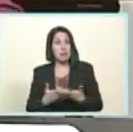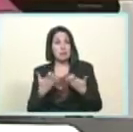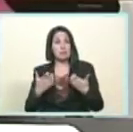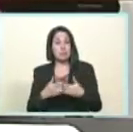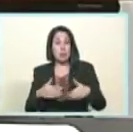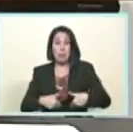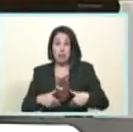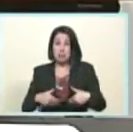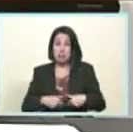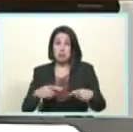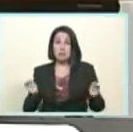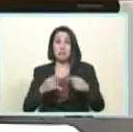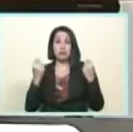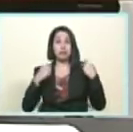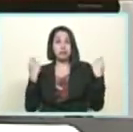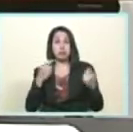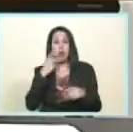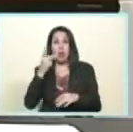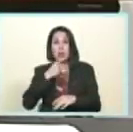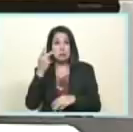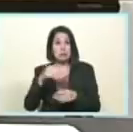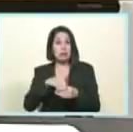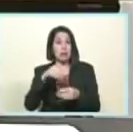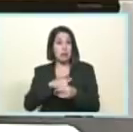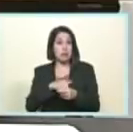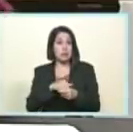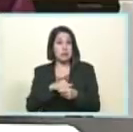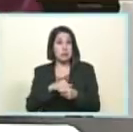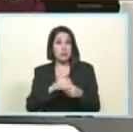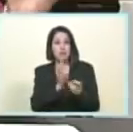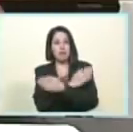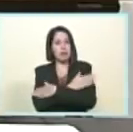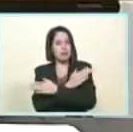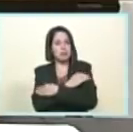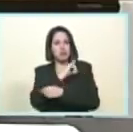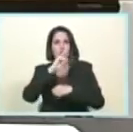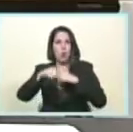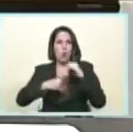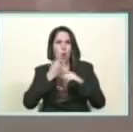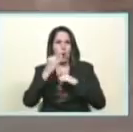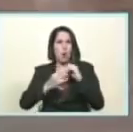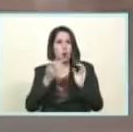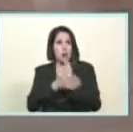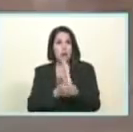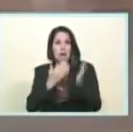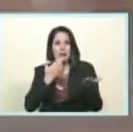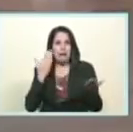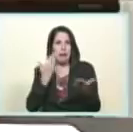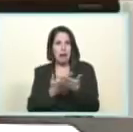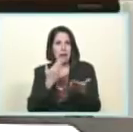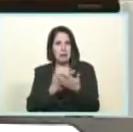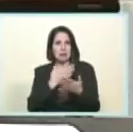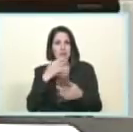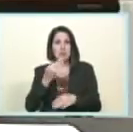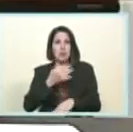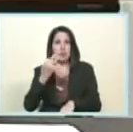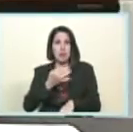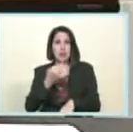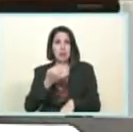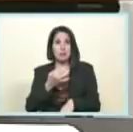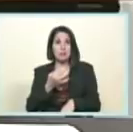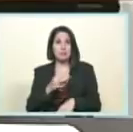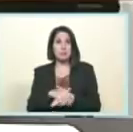ahí iba todo su equipo al lado de él estábamos viéndolo por televisión Jorge Rodríguez